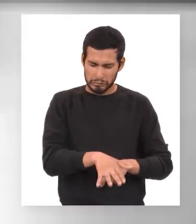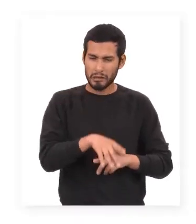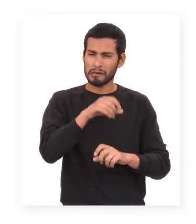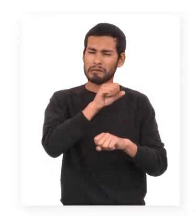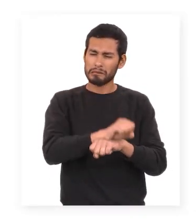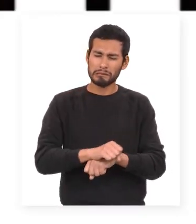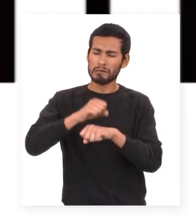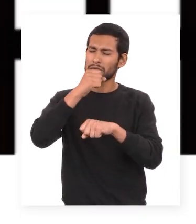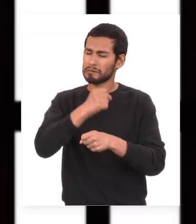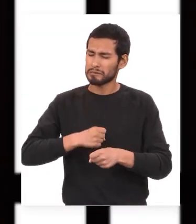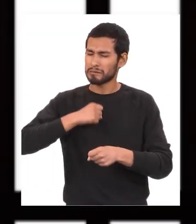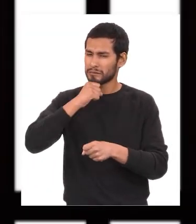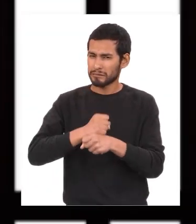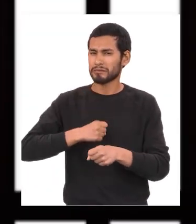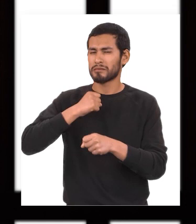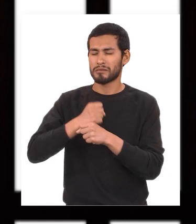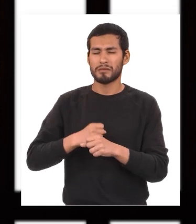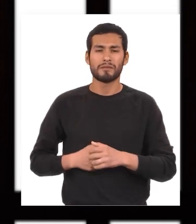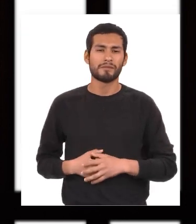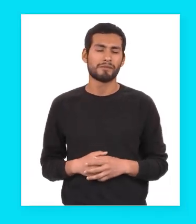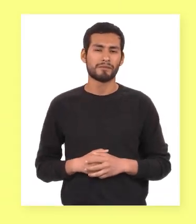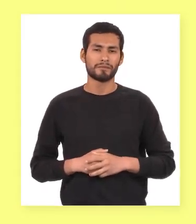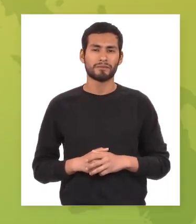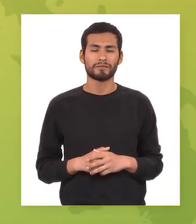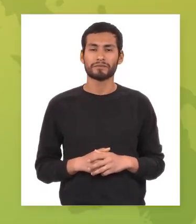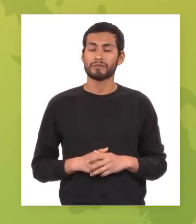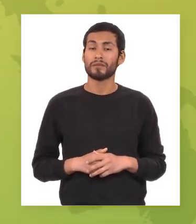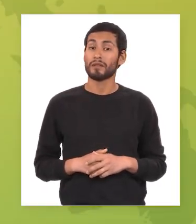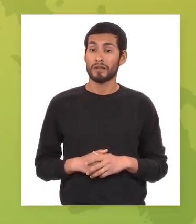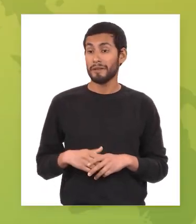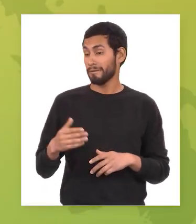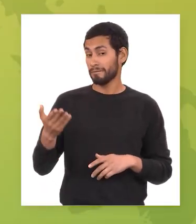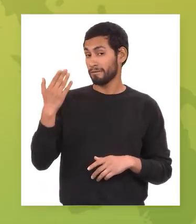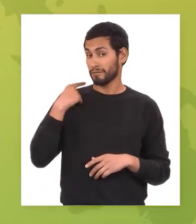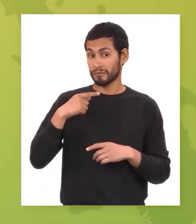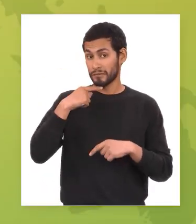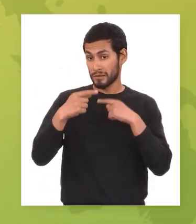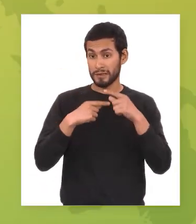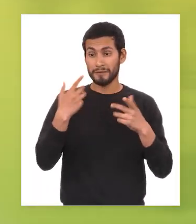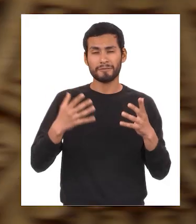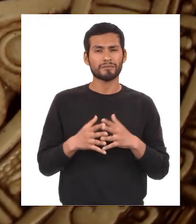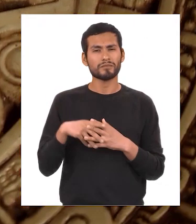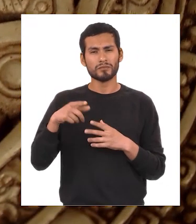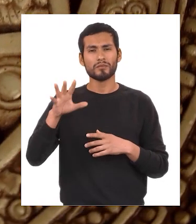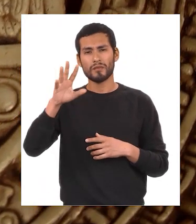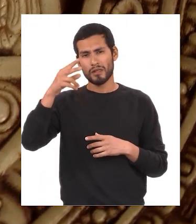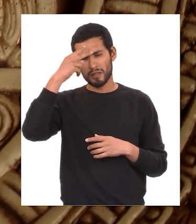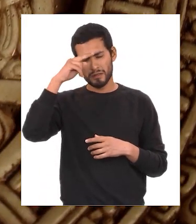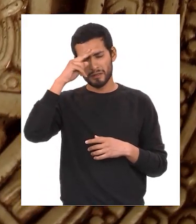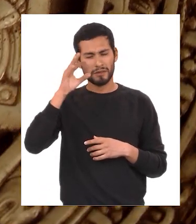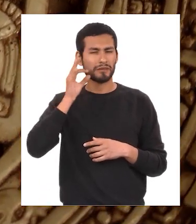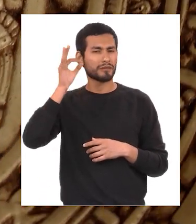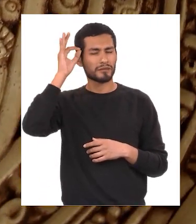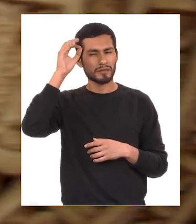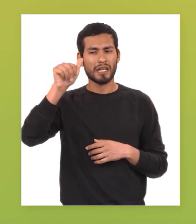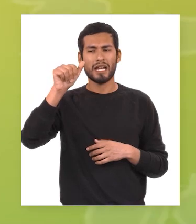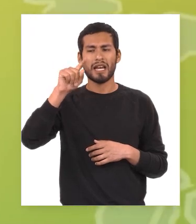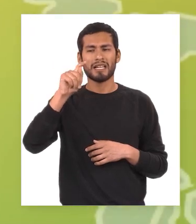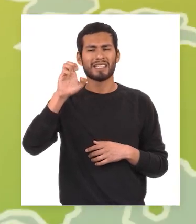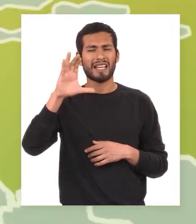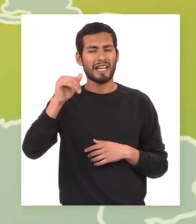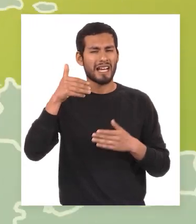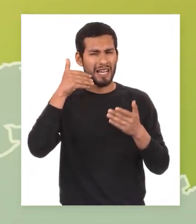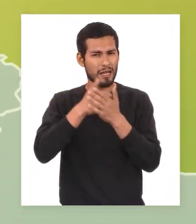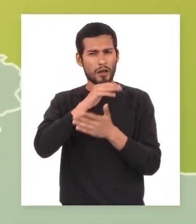trabajaban en condiciones de esclavitud hace un momento les mencioné sobre el imperio azteca el cual